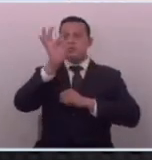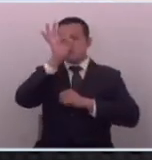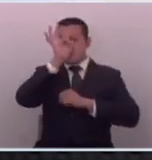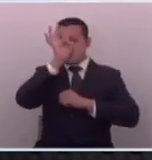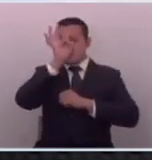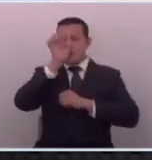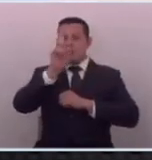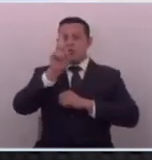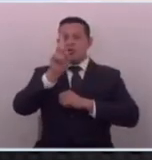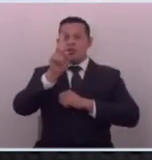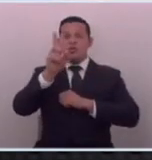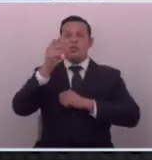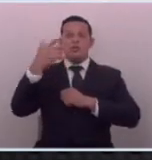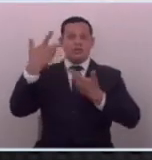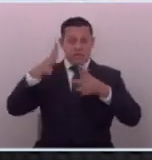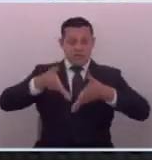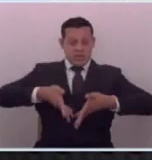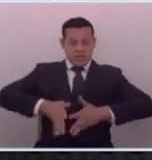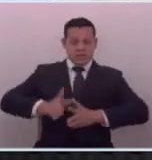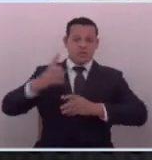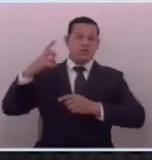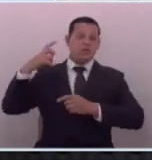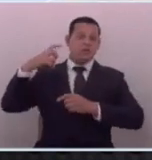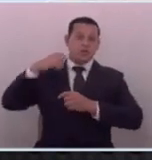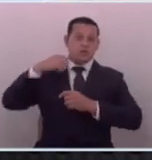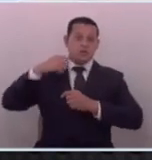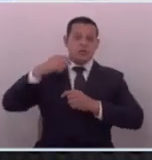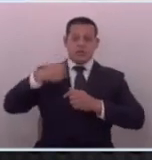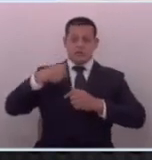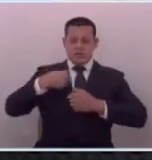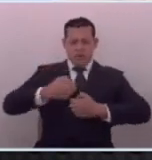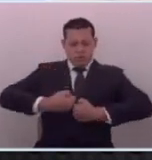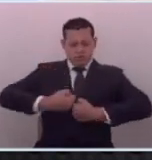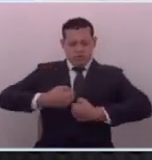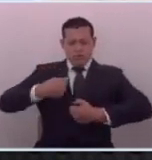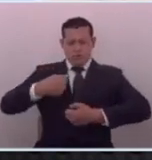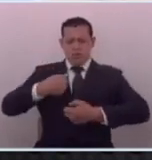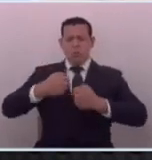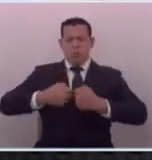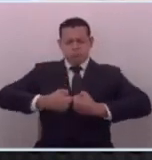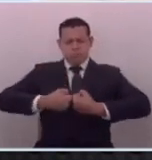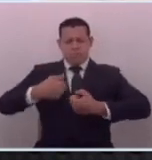no se vienen bien con collar podrá estar gordito mi esposa me lo pasa diciendo